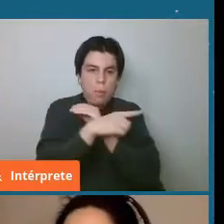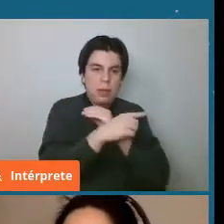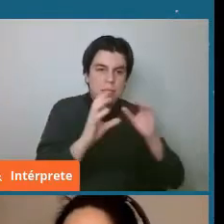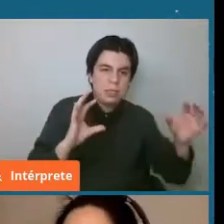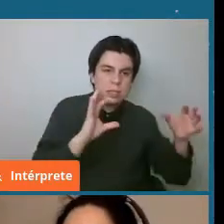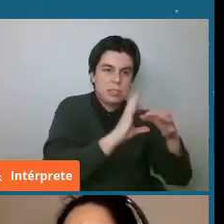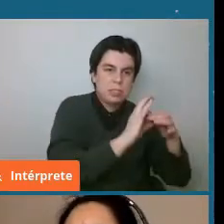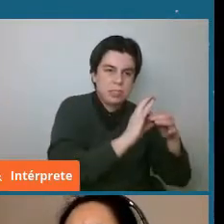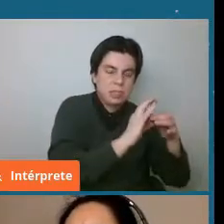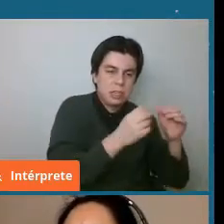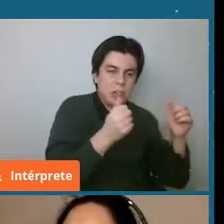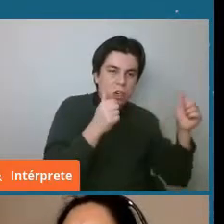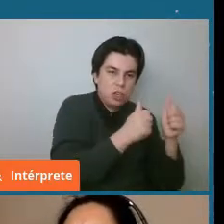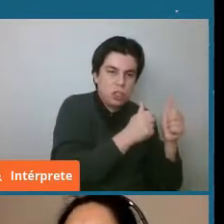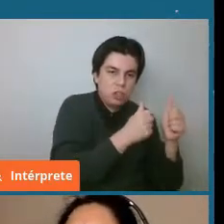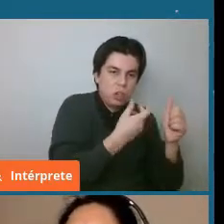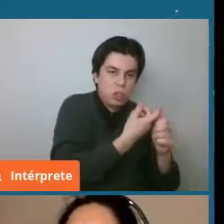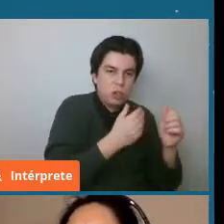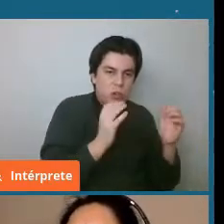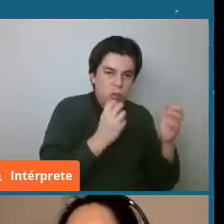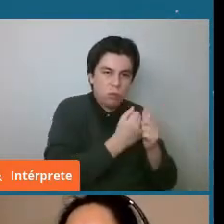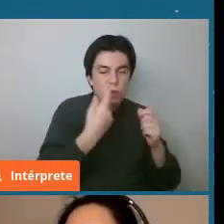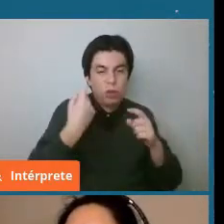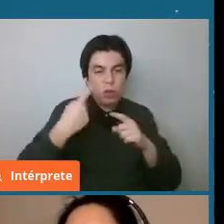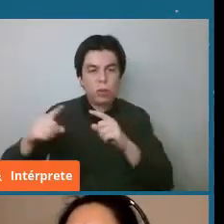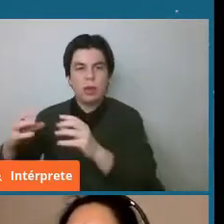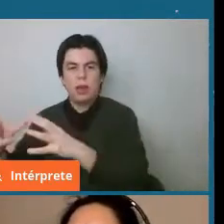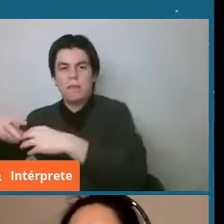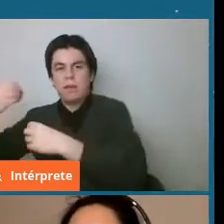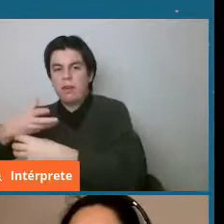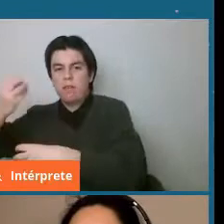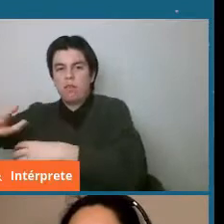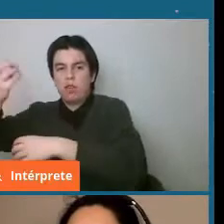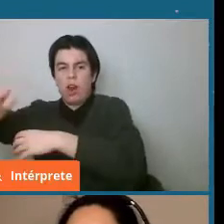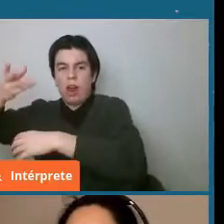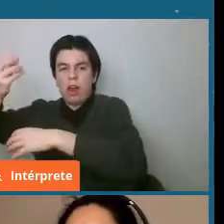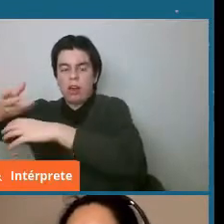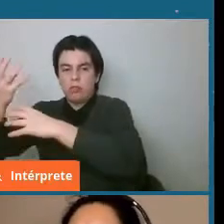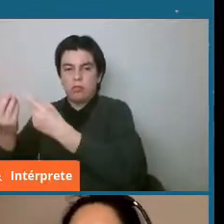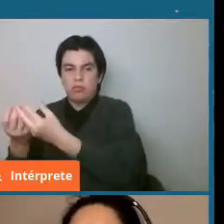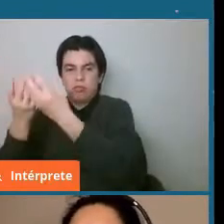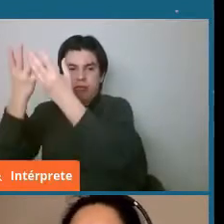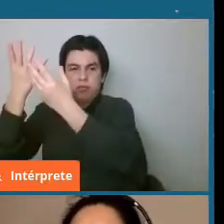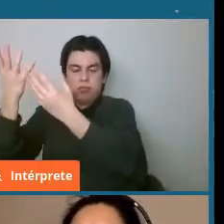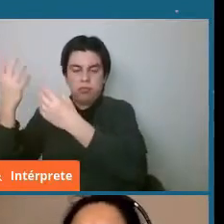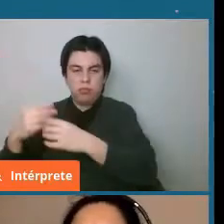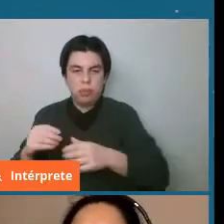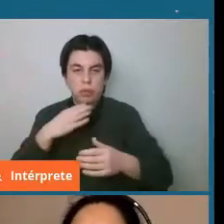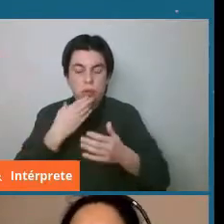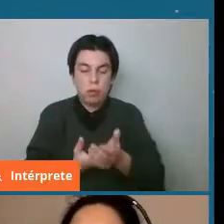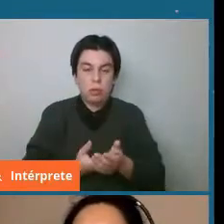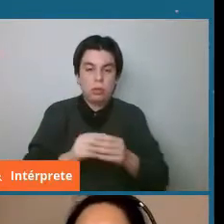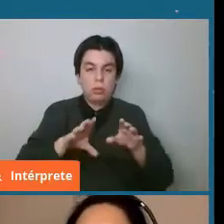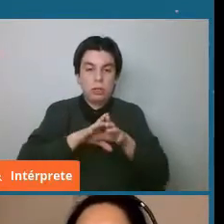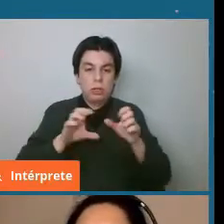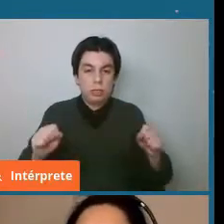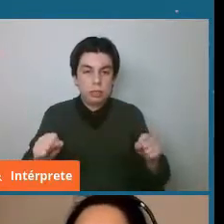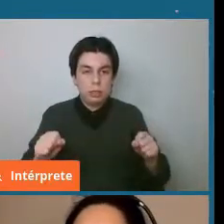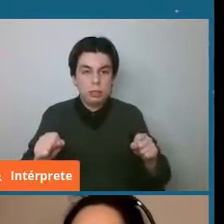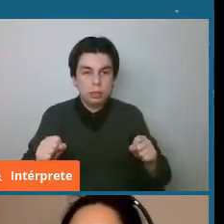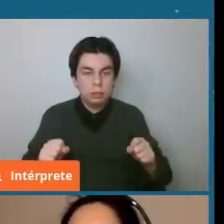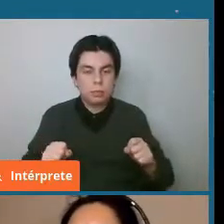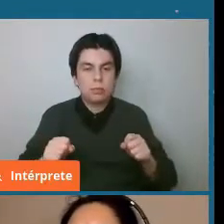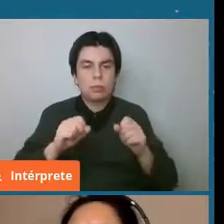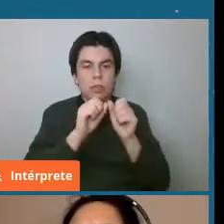sistema solar externo pero además lo que vemos nosotros cuando se forma el sistema solar o sea si vemos la configuración que